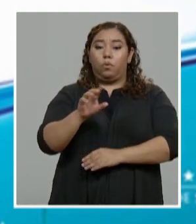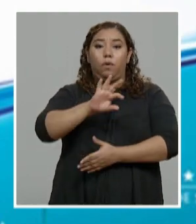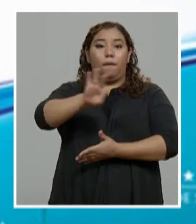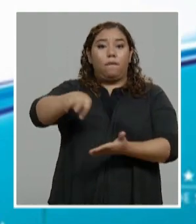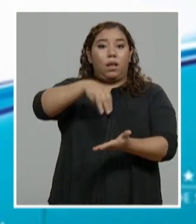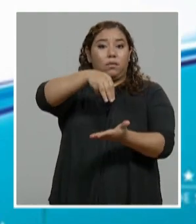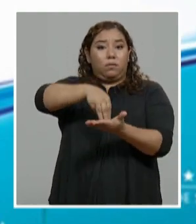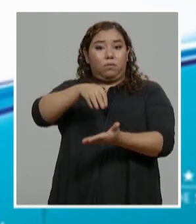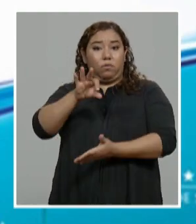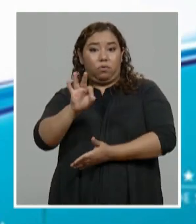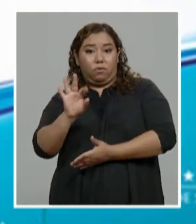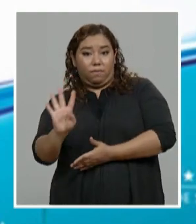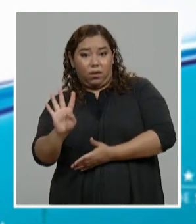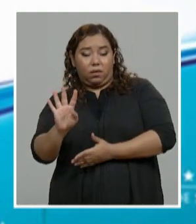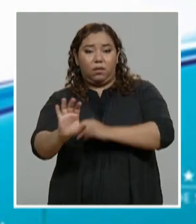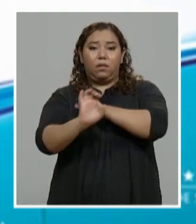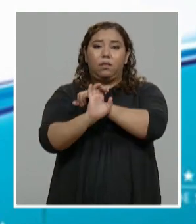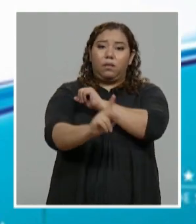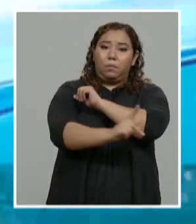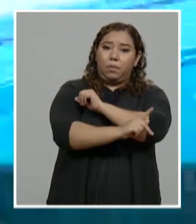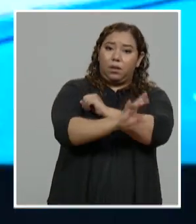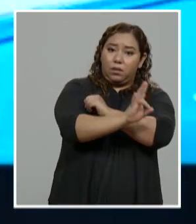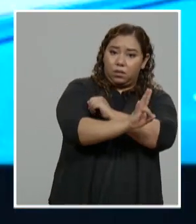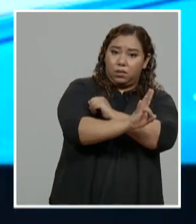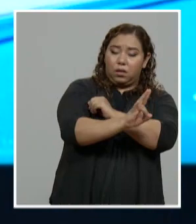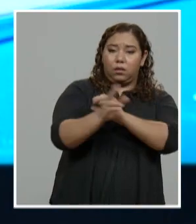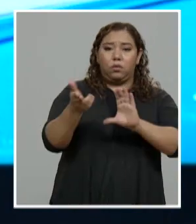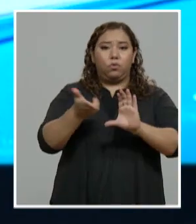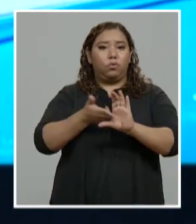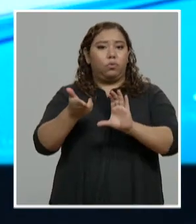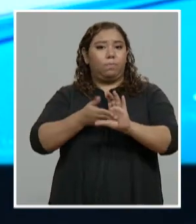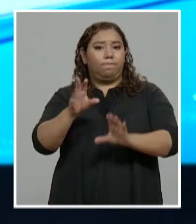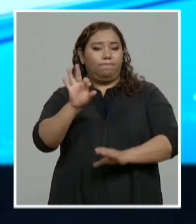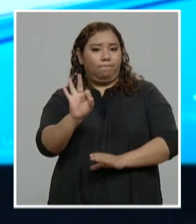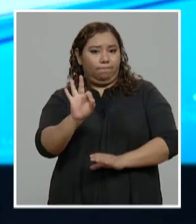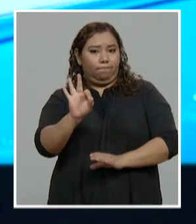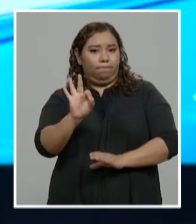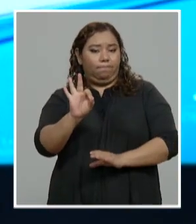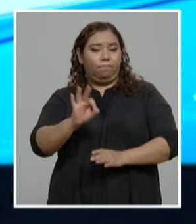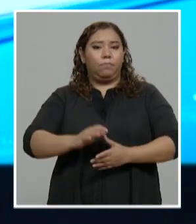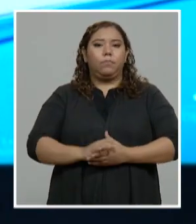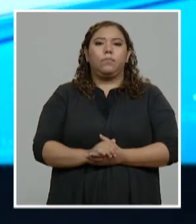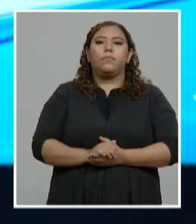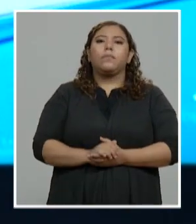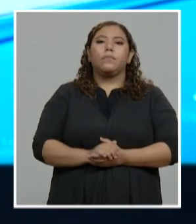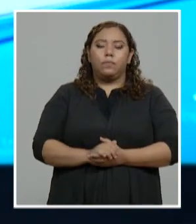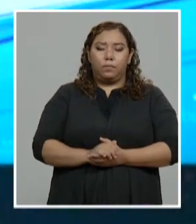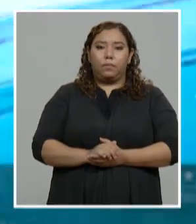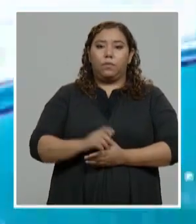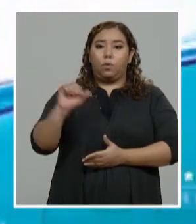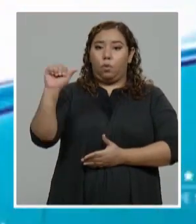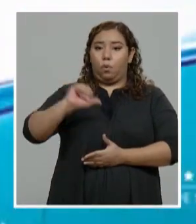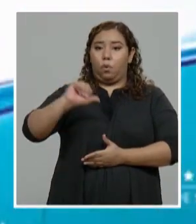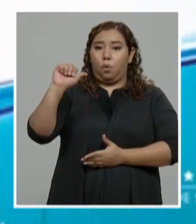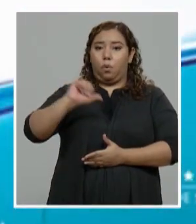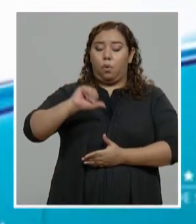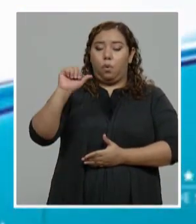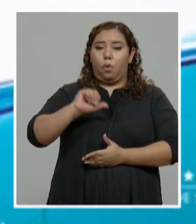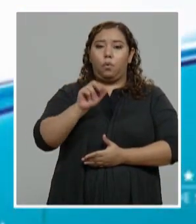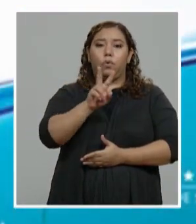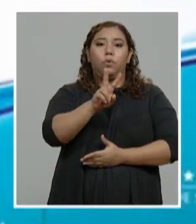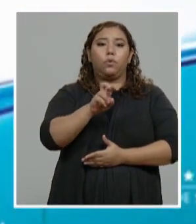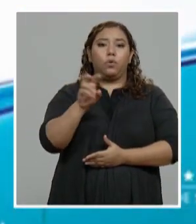en Francisco Morazán, Paraíso 7 casos, Choluteca 9 casos. Por lo tanto, hoy con los 208